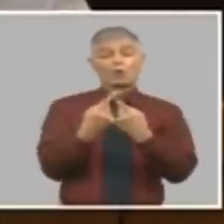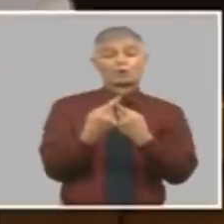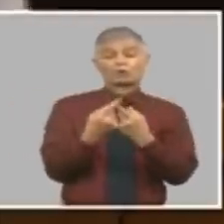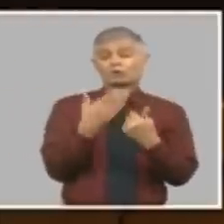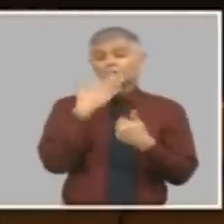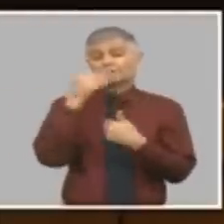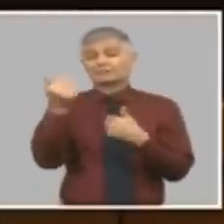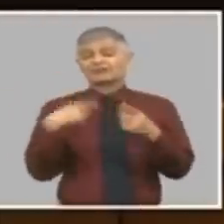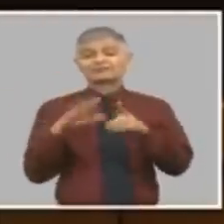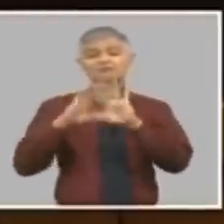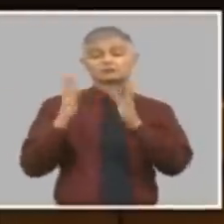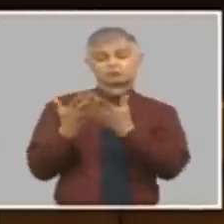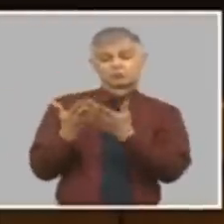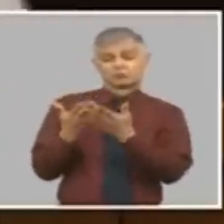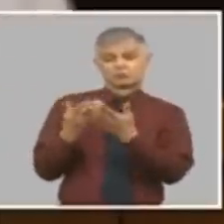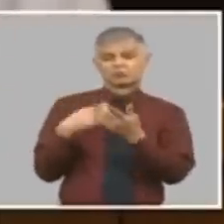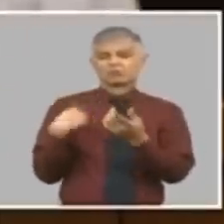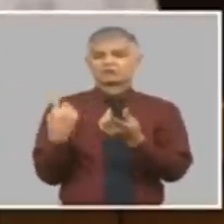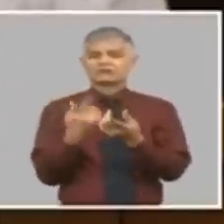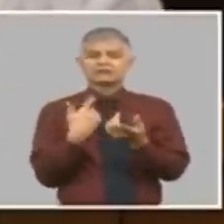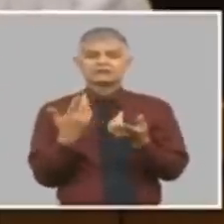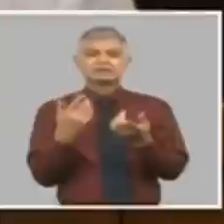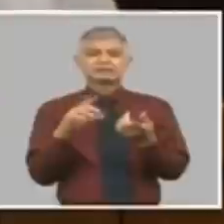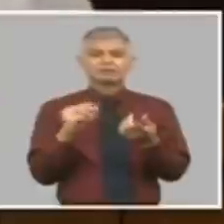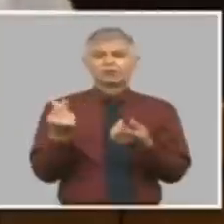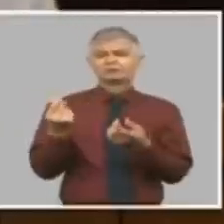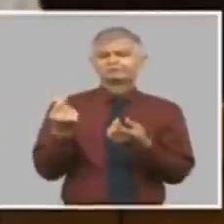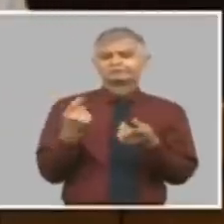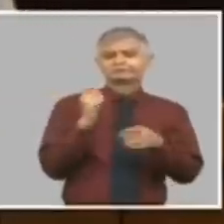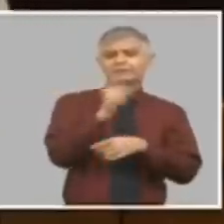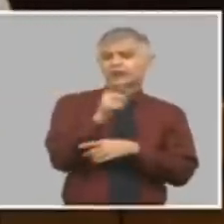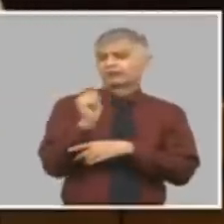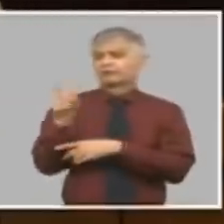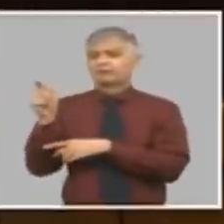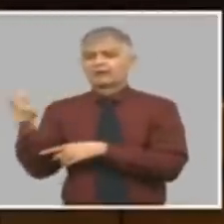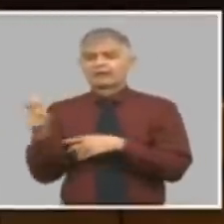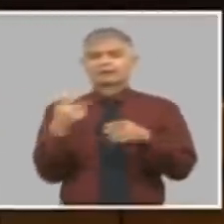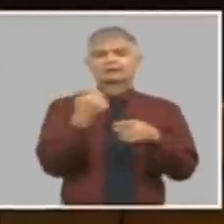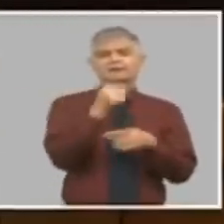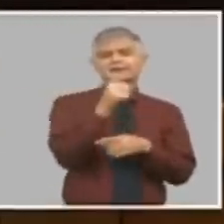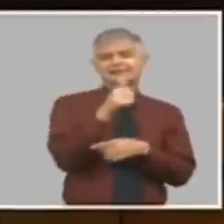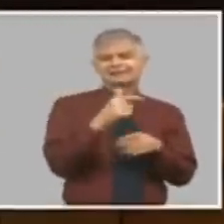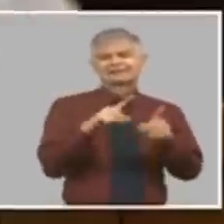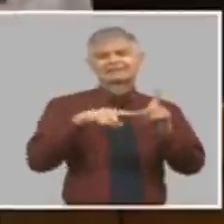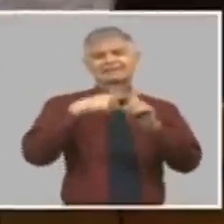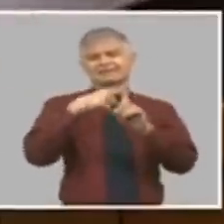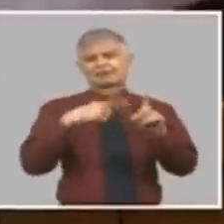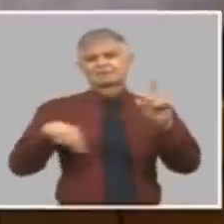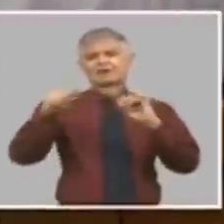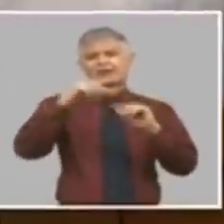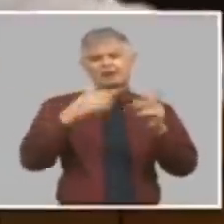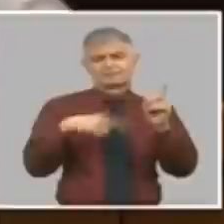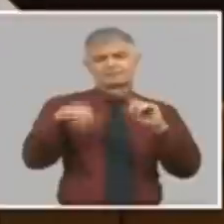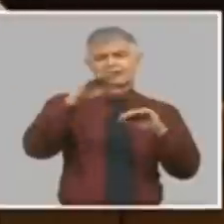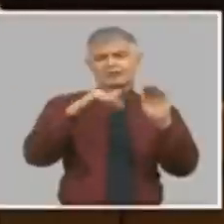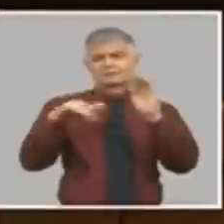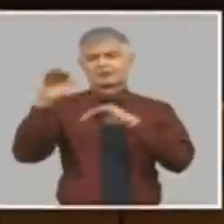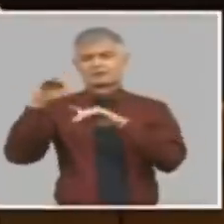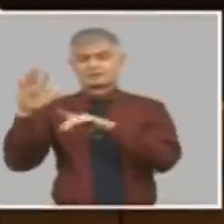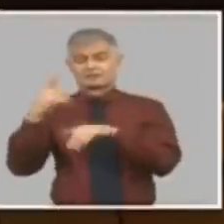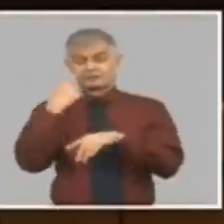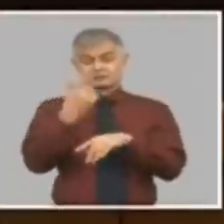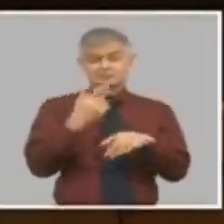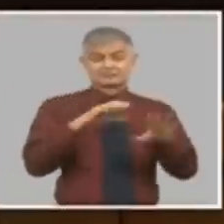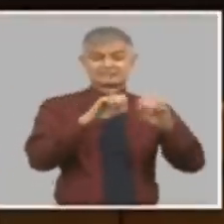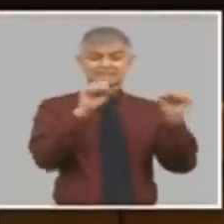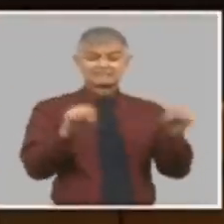facturarnos la ineficiencia entre nosotros sobre el costo un 10 el otro sobre el costo un 10 sobre el costo un 10 miramos el sistema empresarial